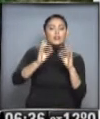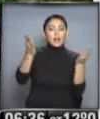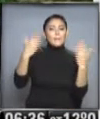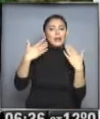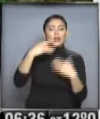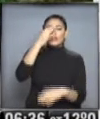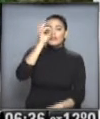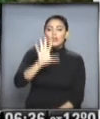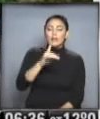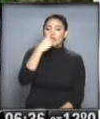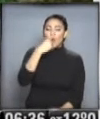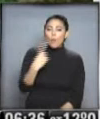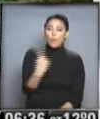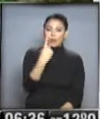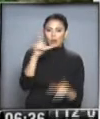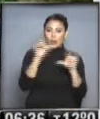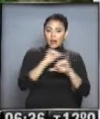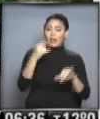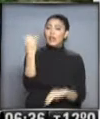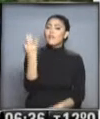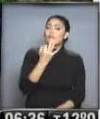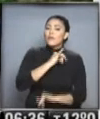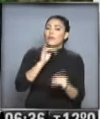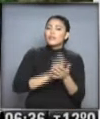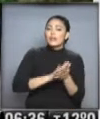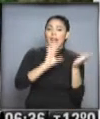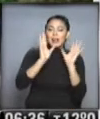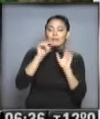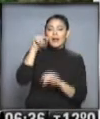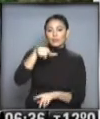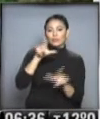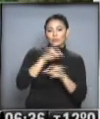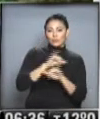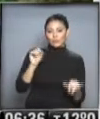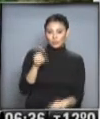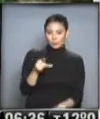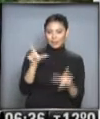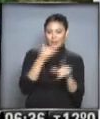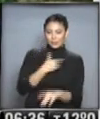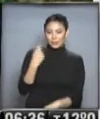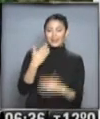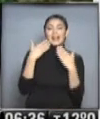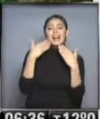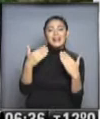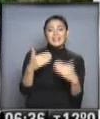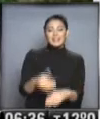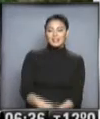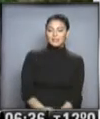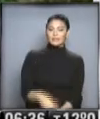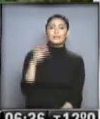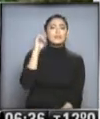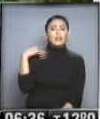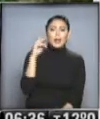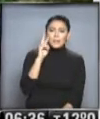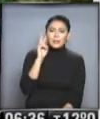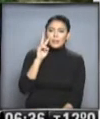único canal que informaba tempranito cómo iba a estar el día en Jujuy, era Nadia630 en la TV pública. Gracias. Qué linda foto, mirá